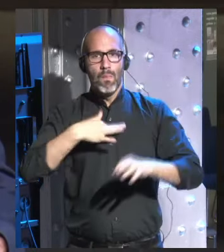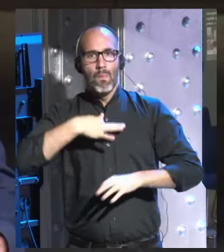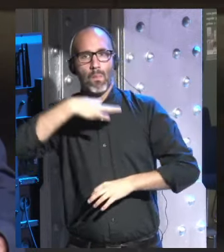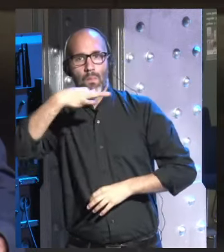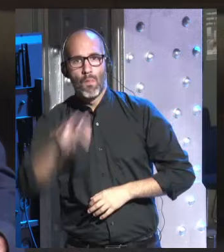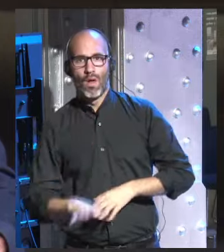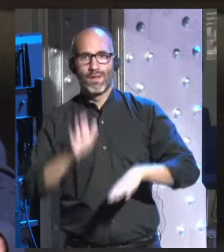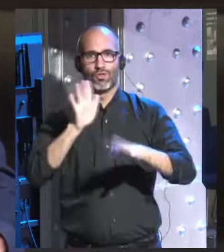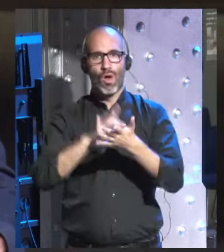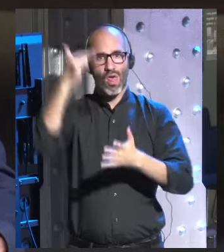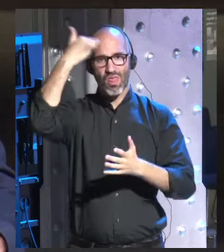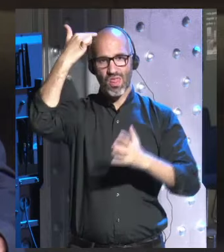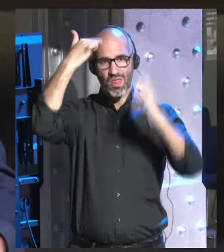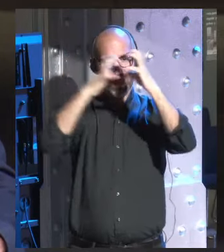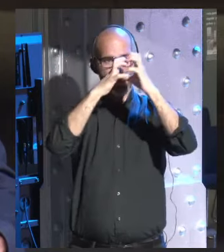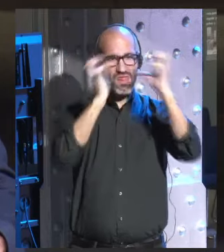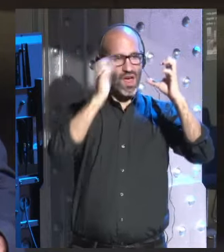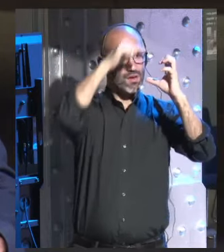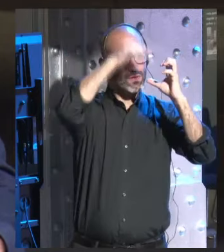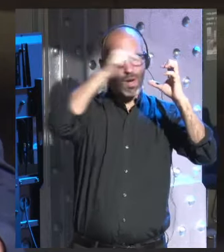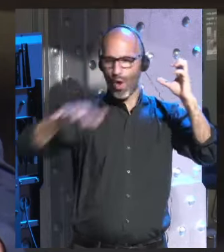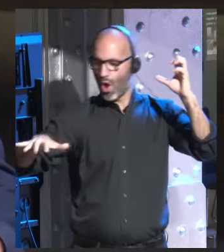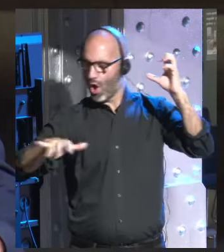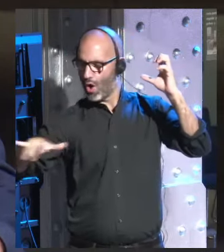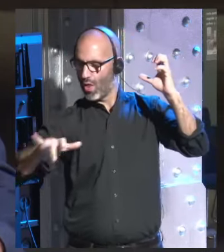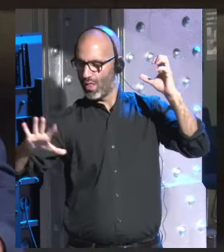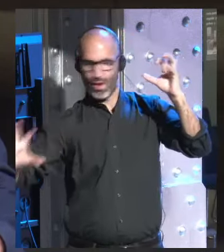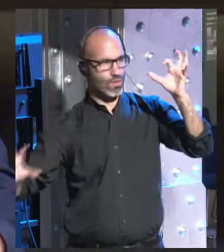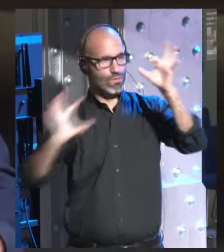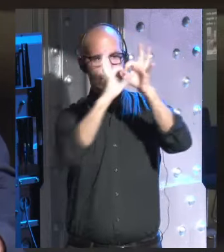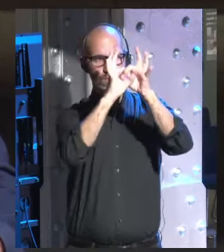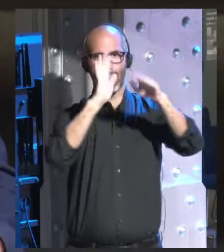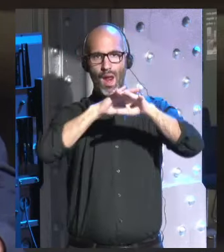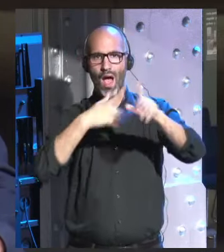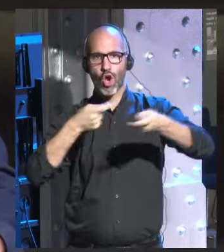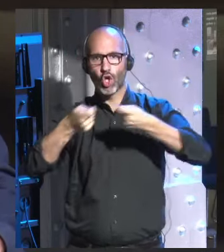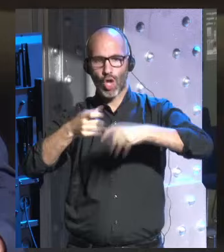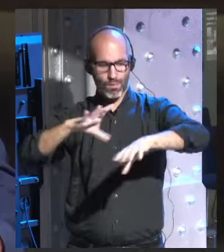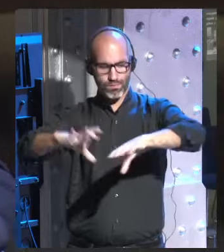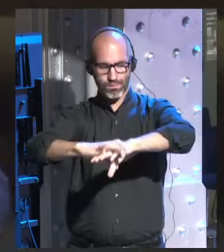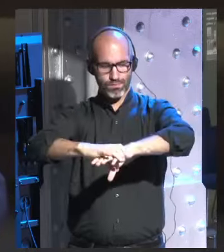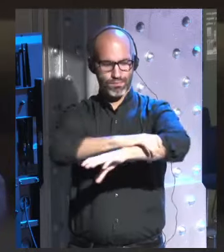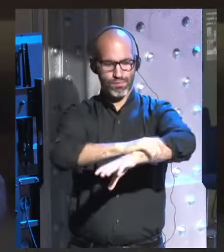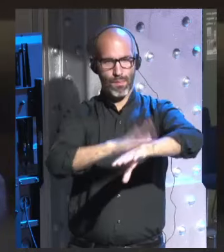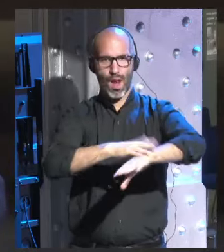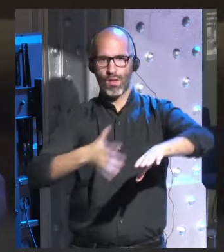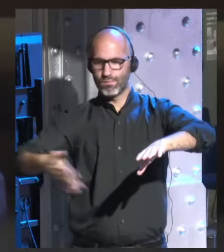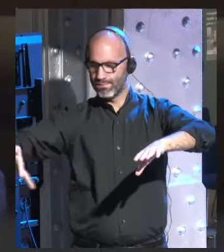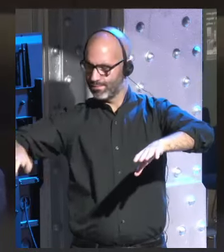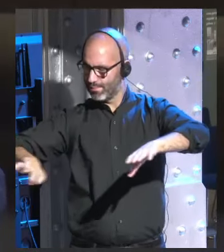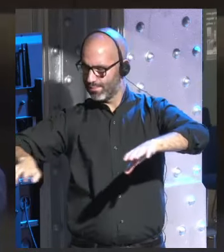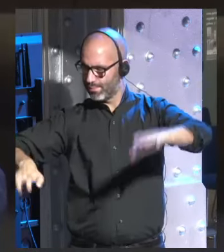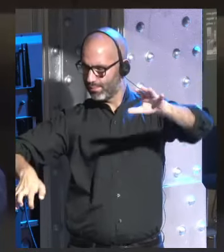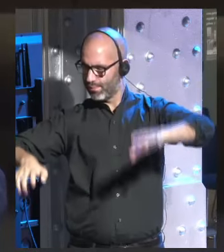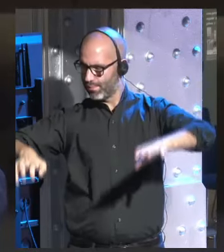conectar directamente el cerebro con el ordenador poder utilizar el cerebro para controlar un brazo biónico si